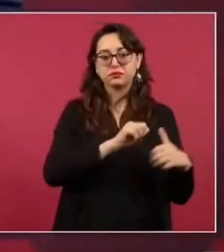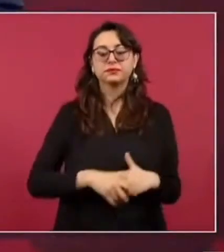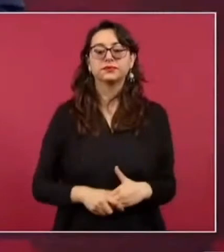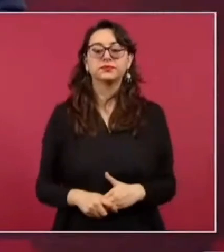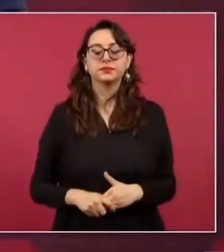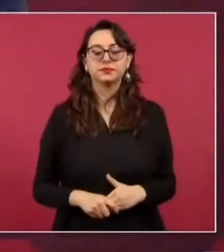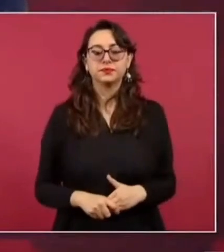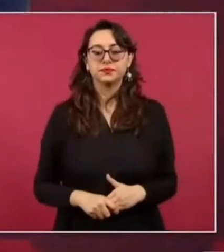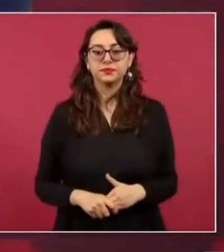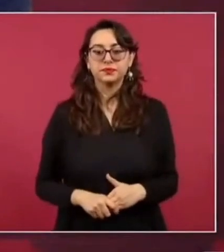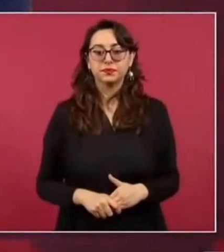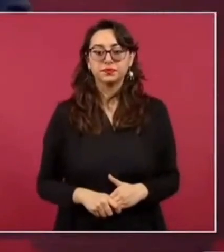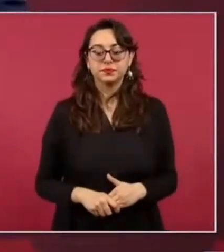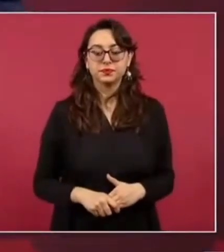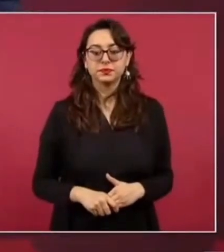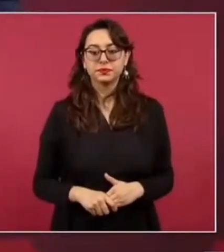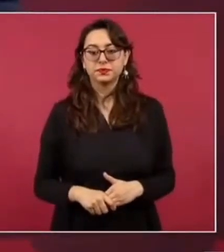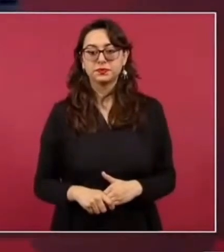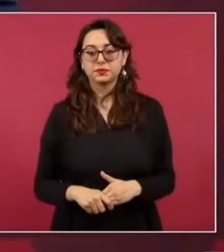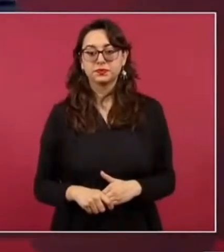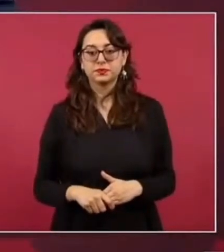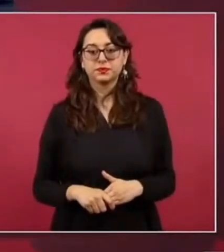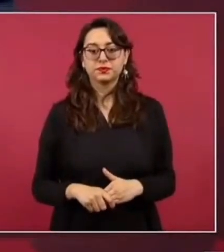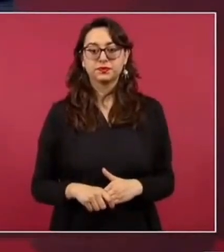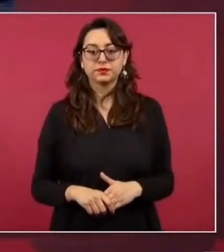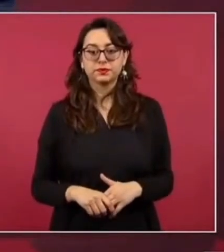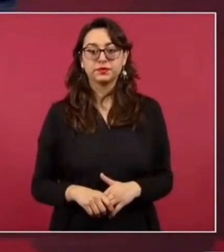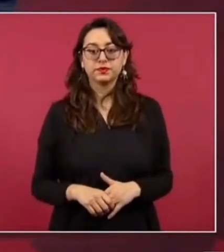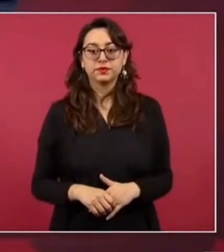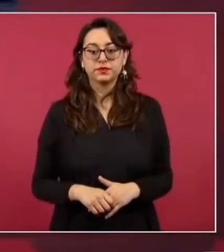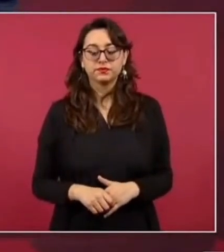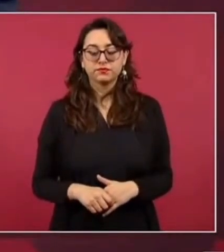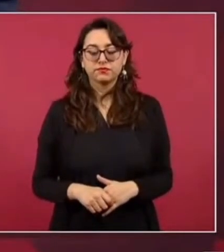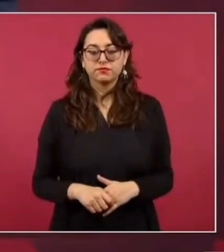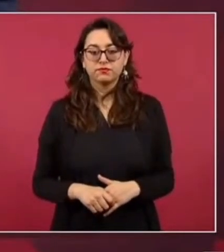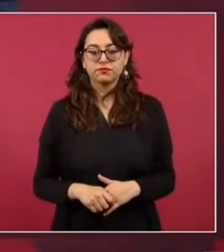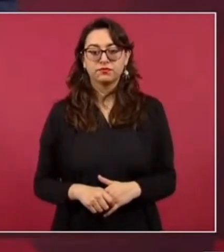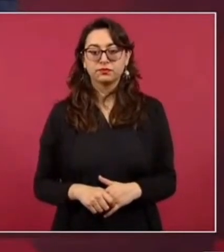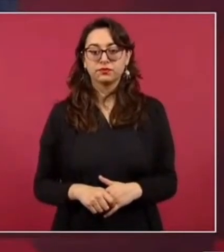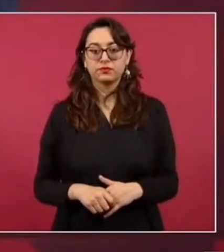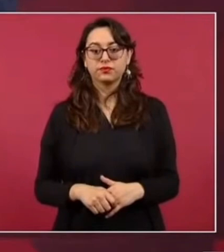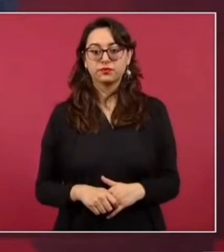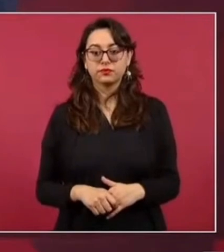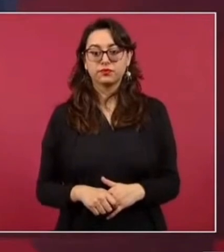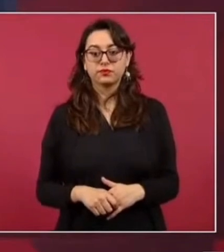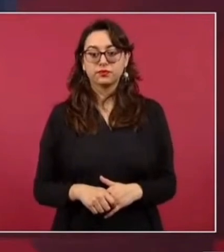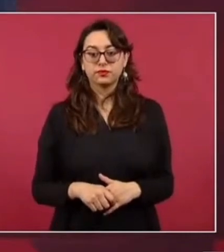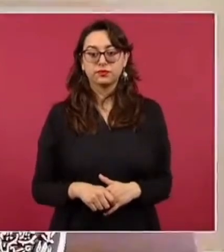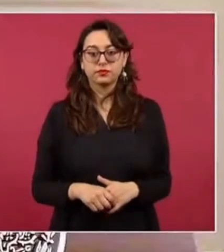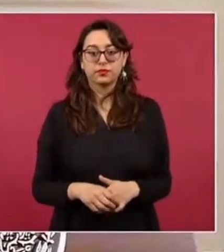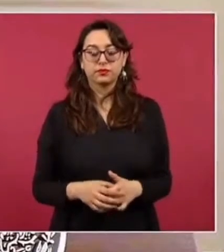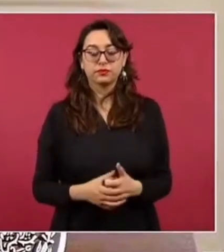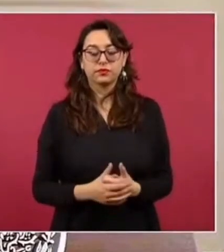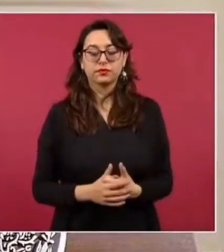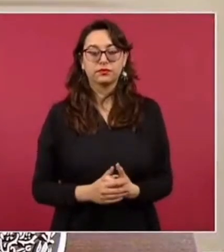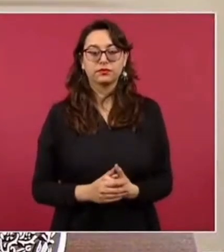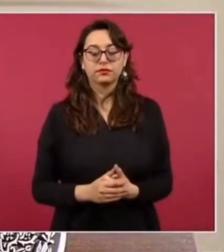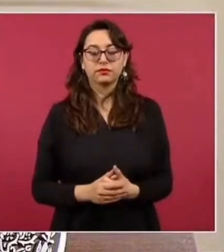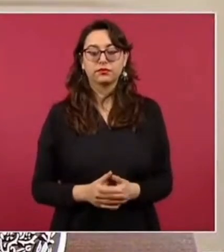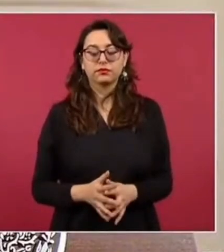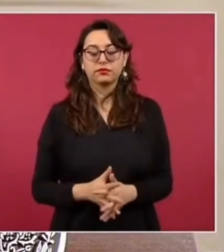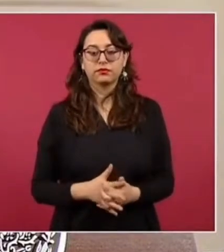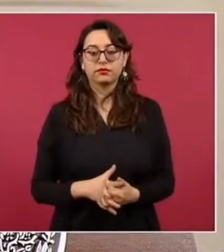Hay en Estados Unidos una